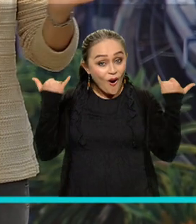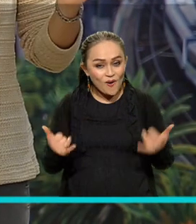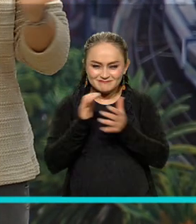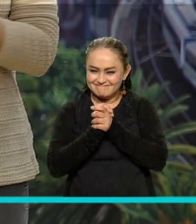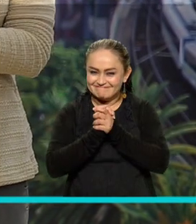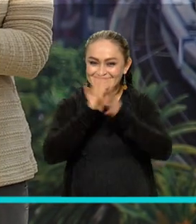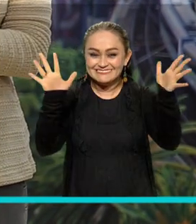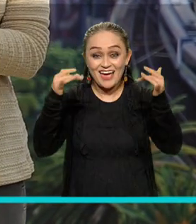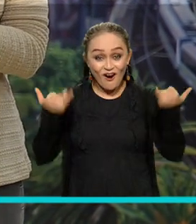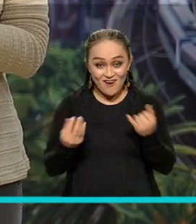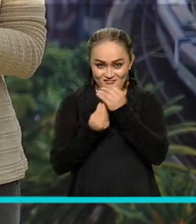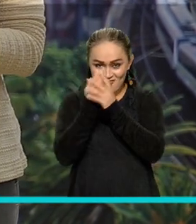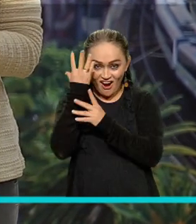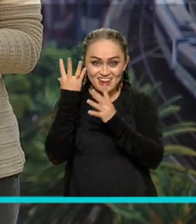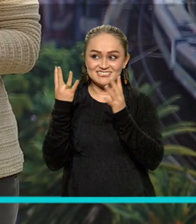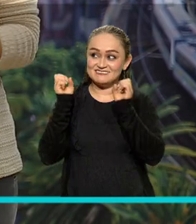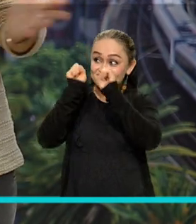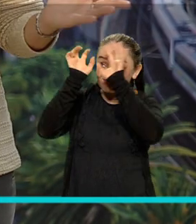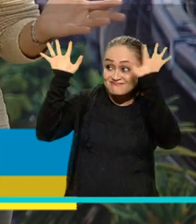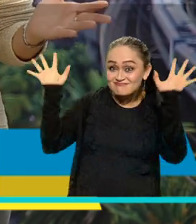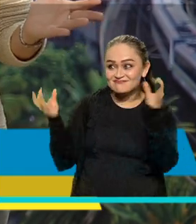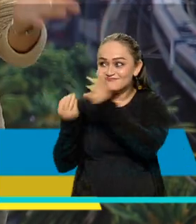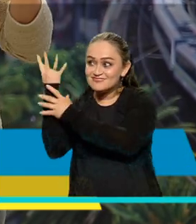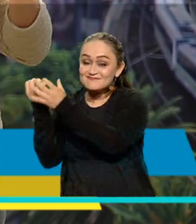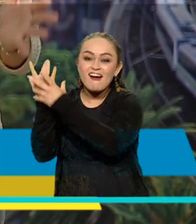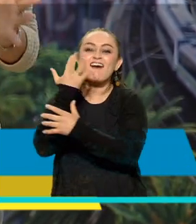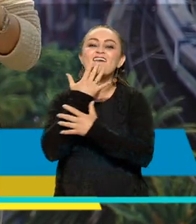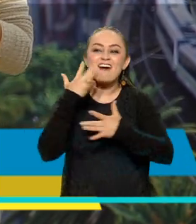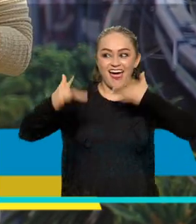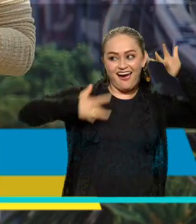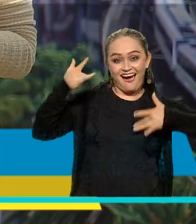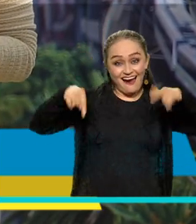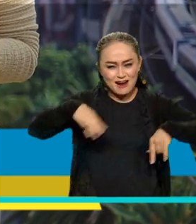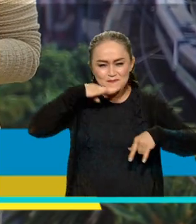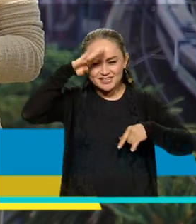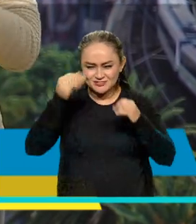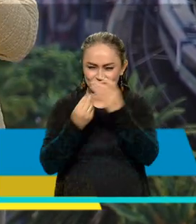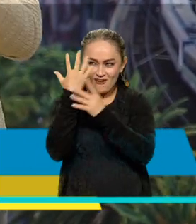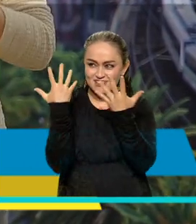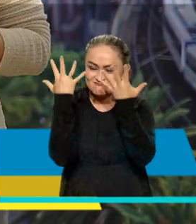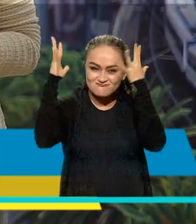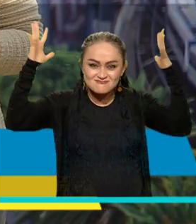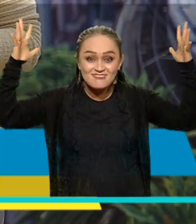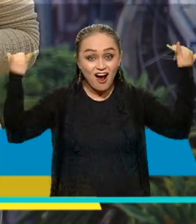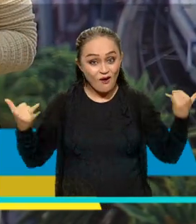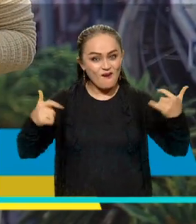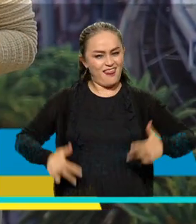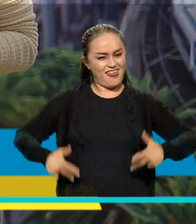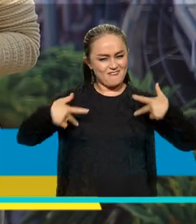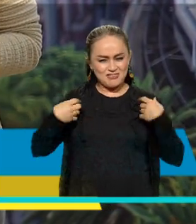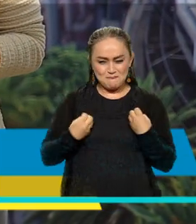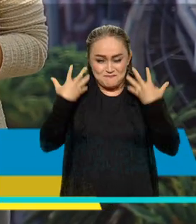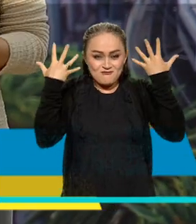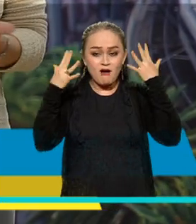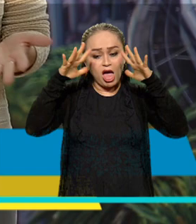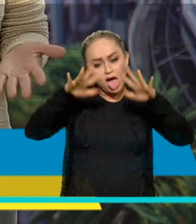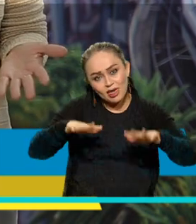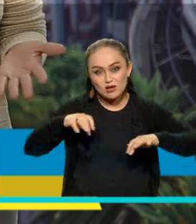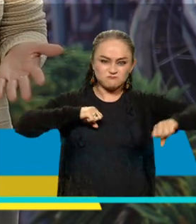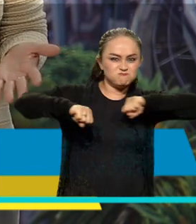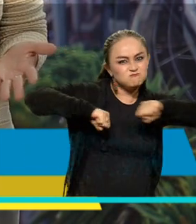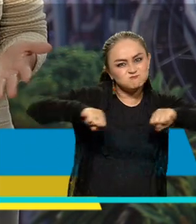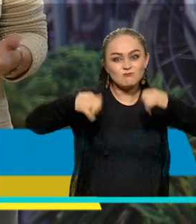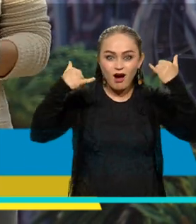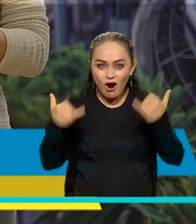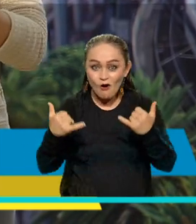Hoy los saludo, rodeada de flores, colores y alegría. En Medellín estamos de feria, celebrando la vida. Y esta versión se convierte en el